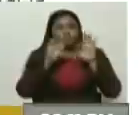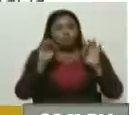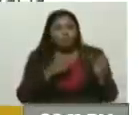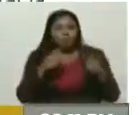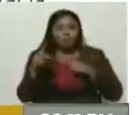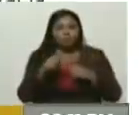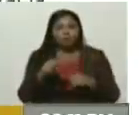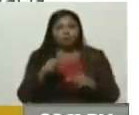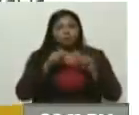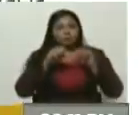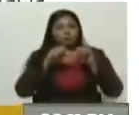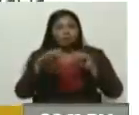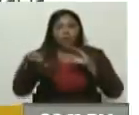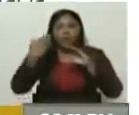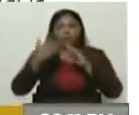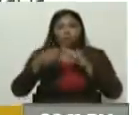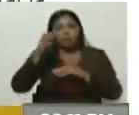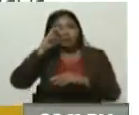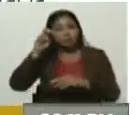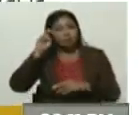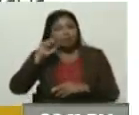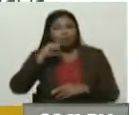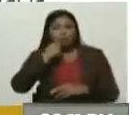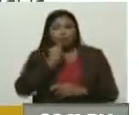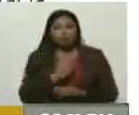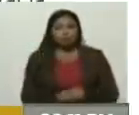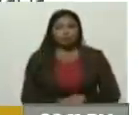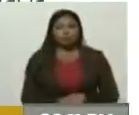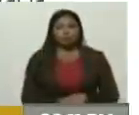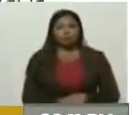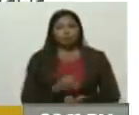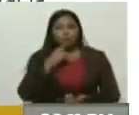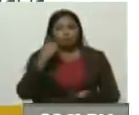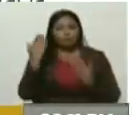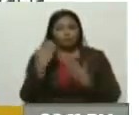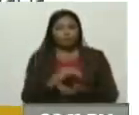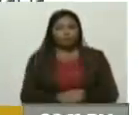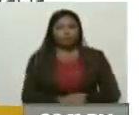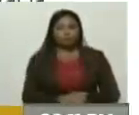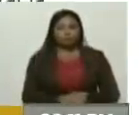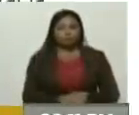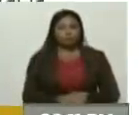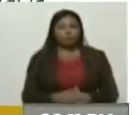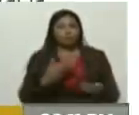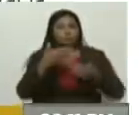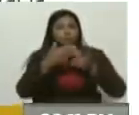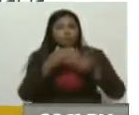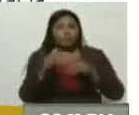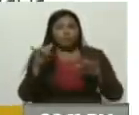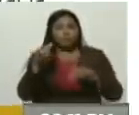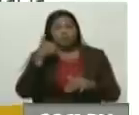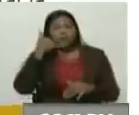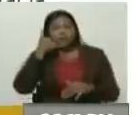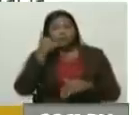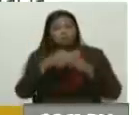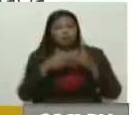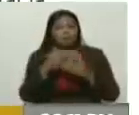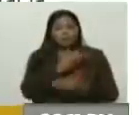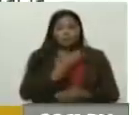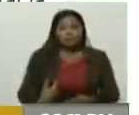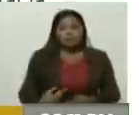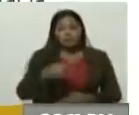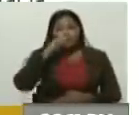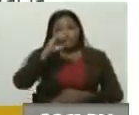que nos envía la Cancillería Rusa, que dice lo siguiente, en una conversación telefónica, el presidente Nicolás Maduro